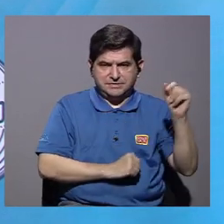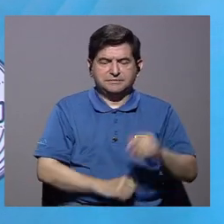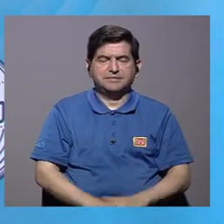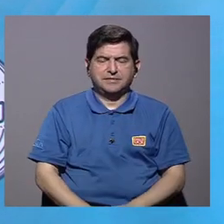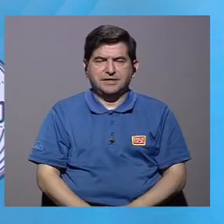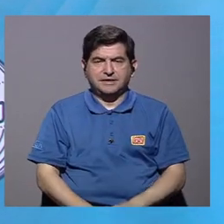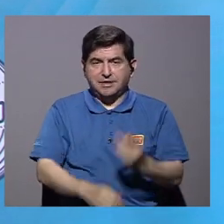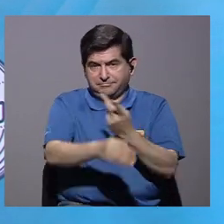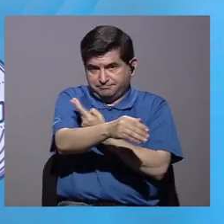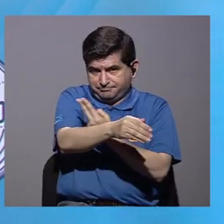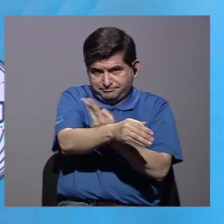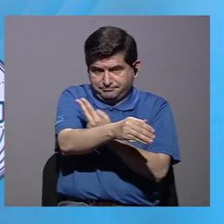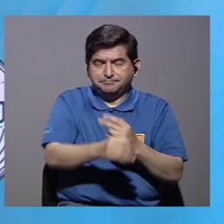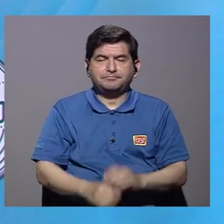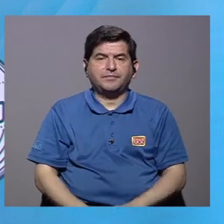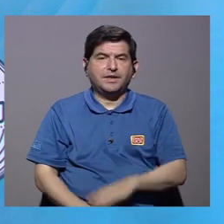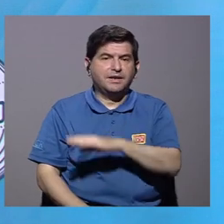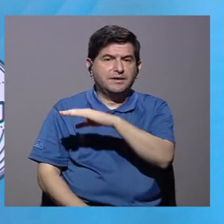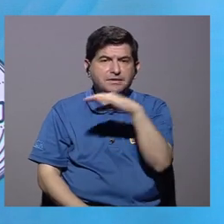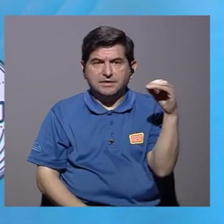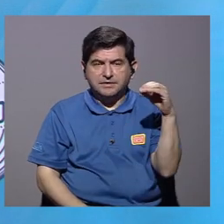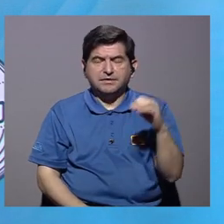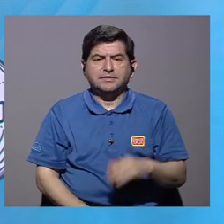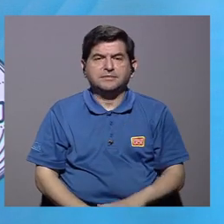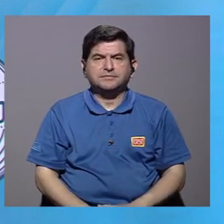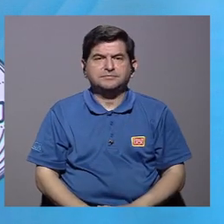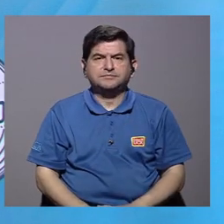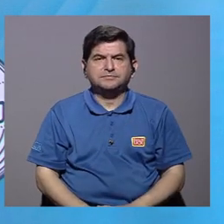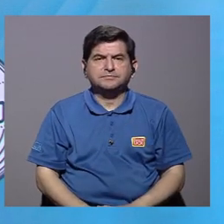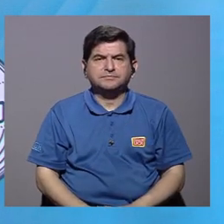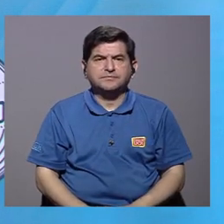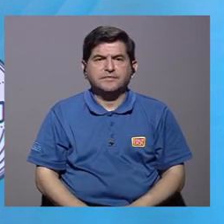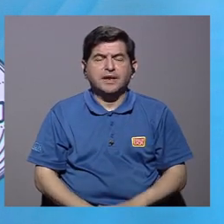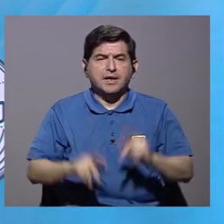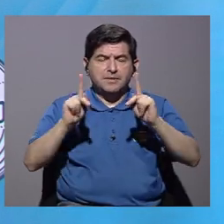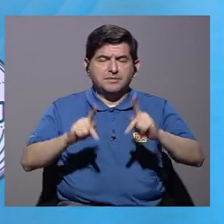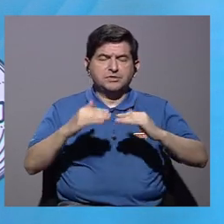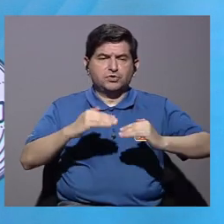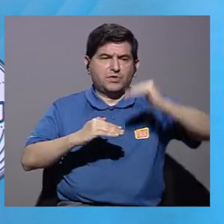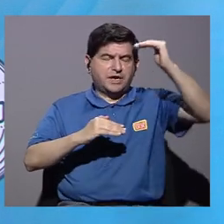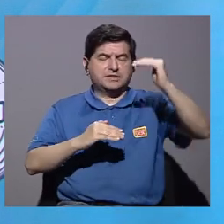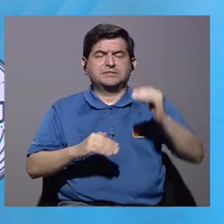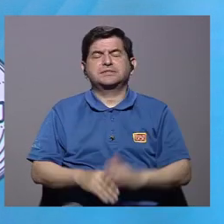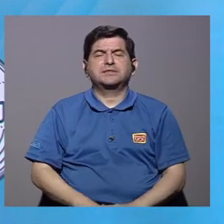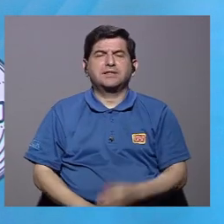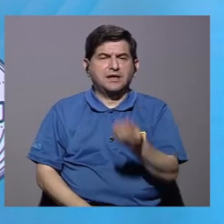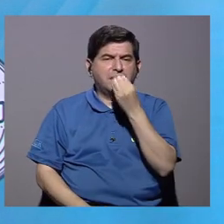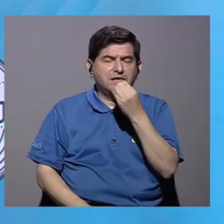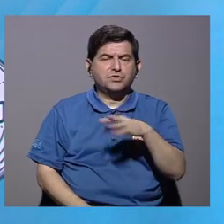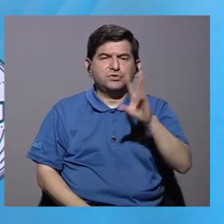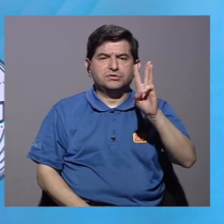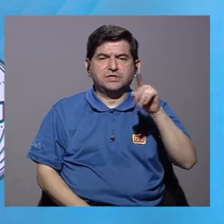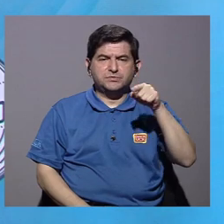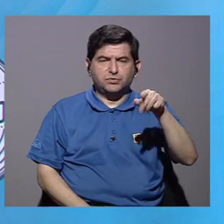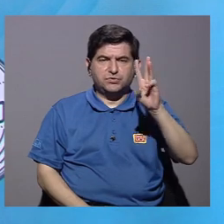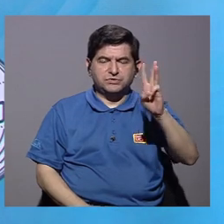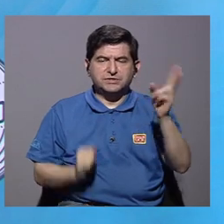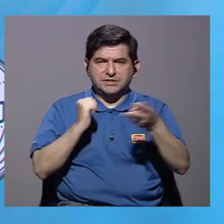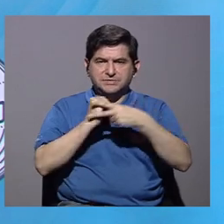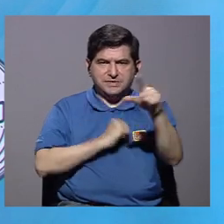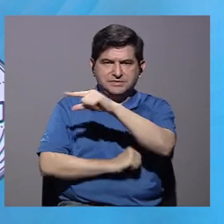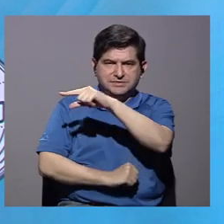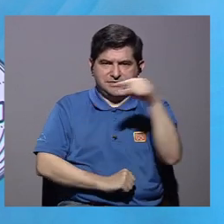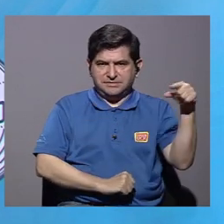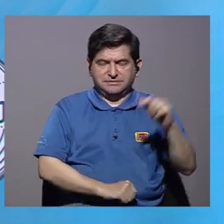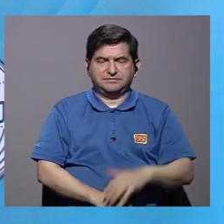1.9 veces por semana, las verduras, y los de alto consumo